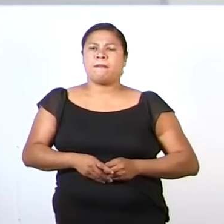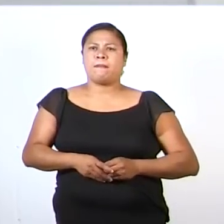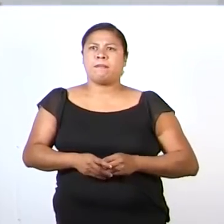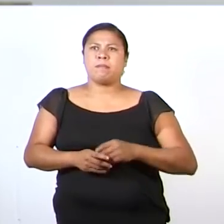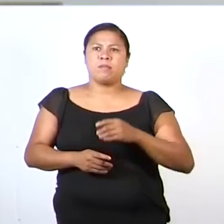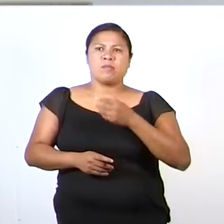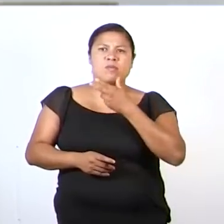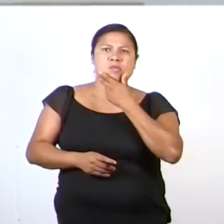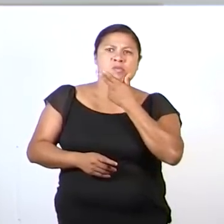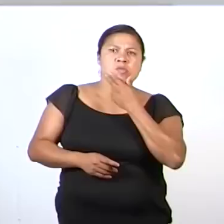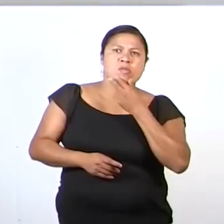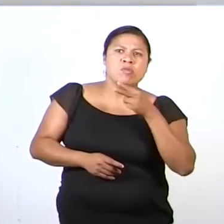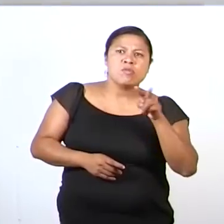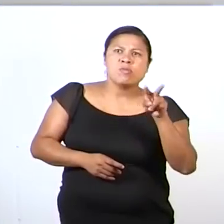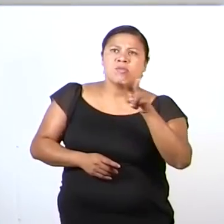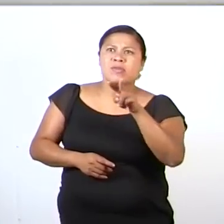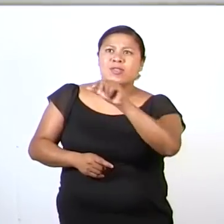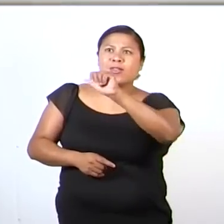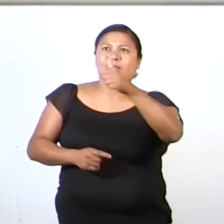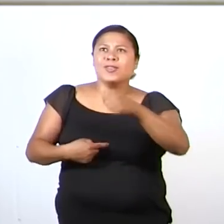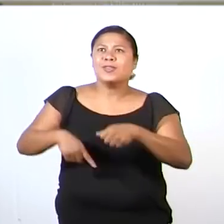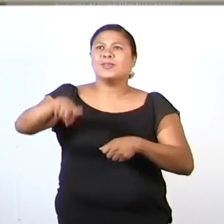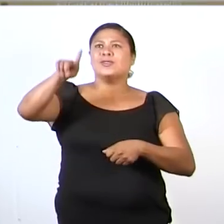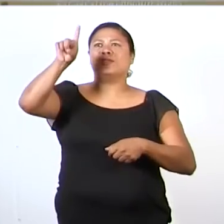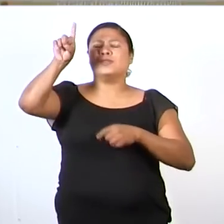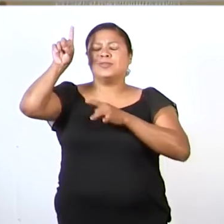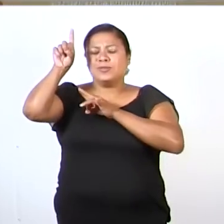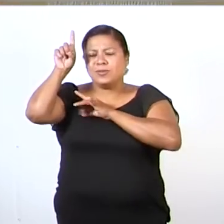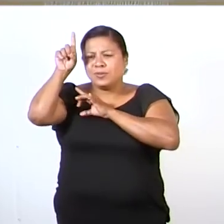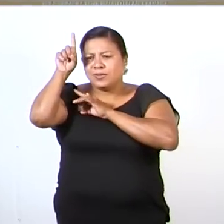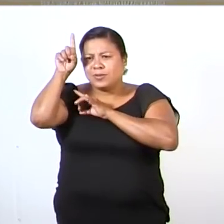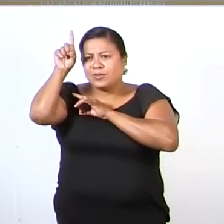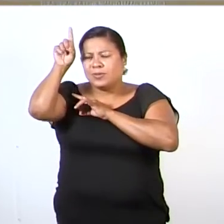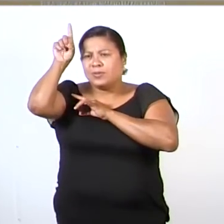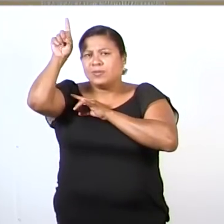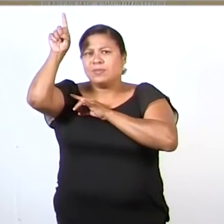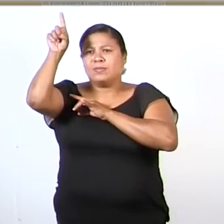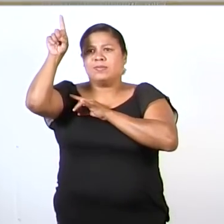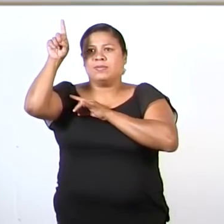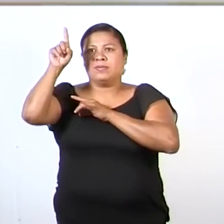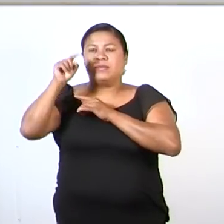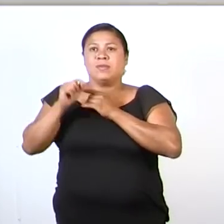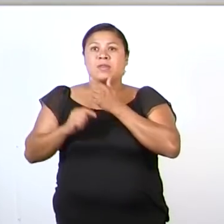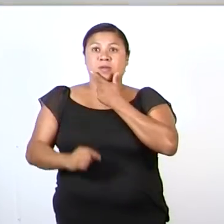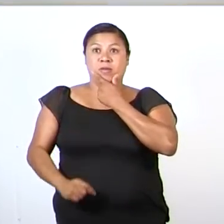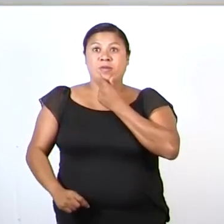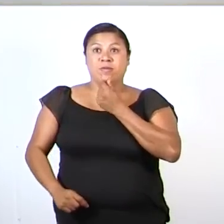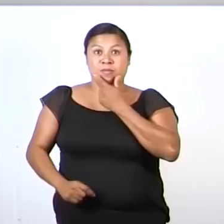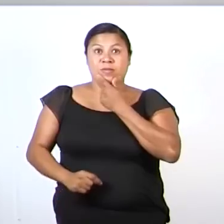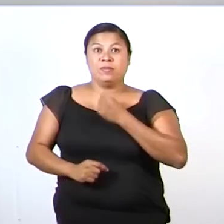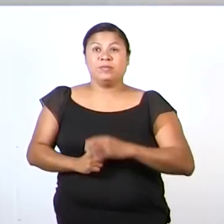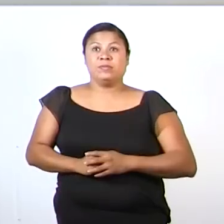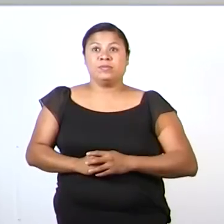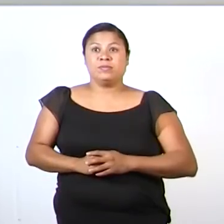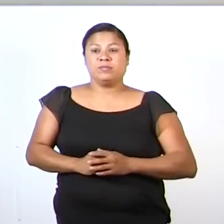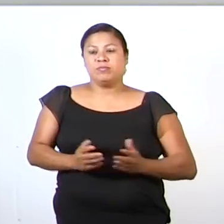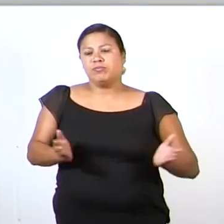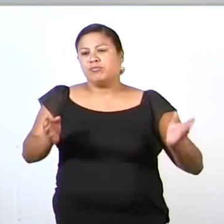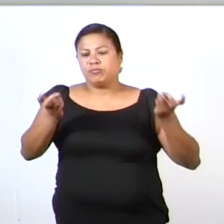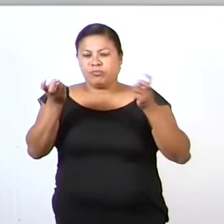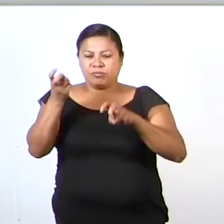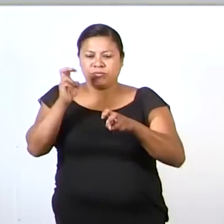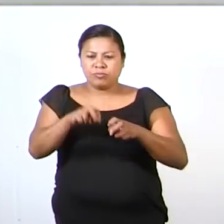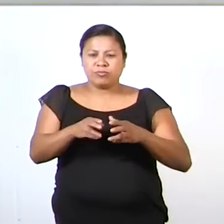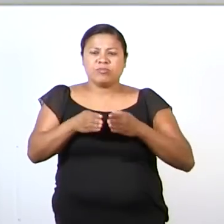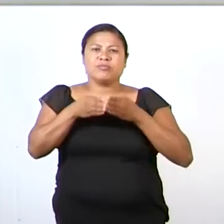Alzó otro su mano tímidamente y entonces zarparon en